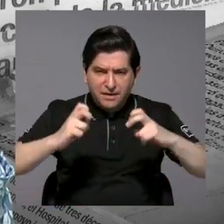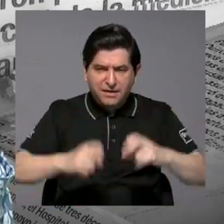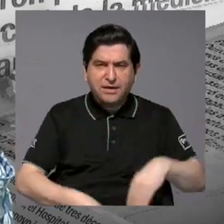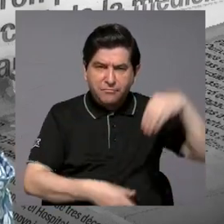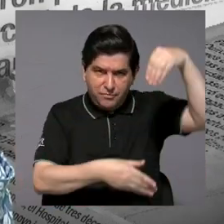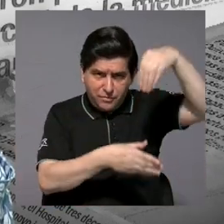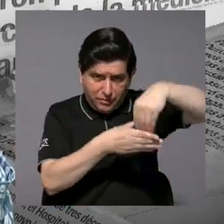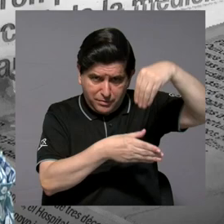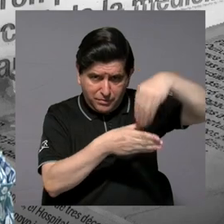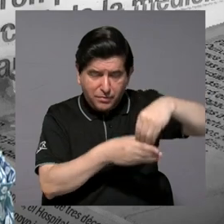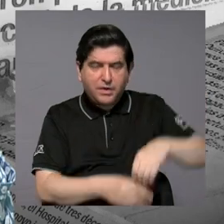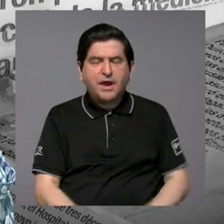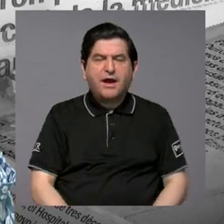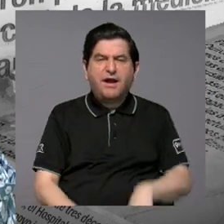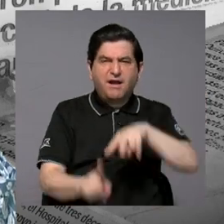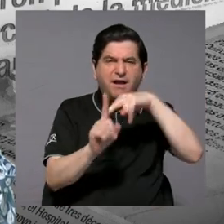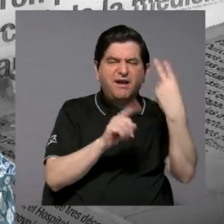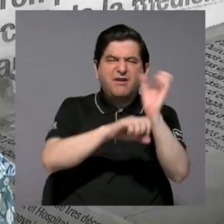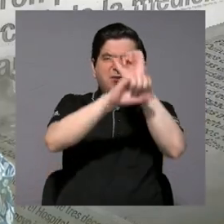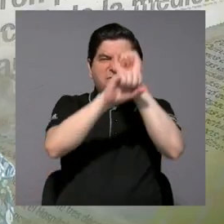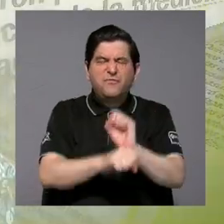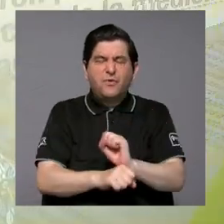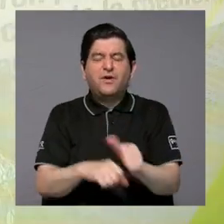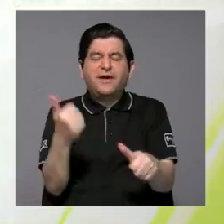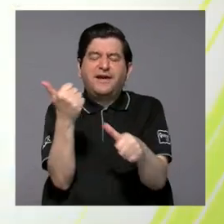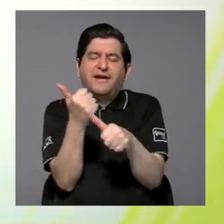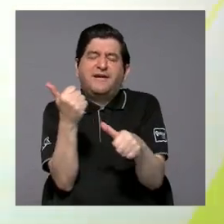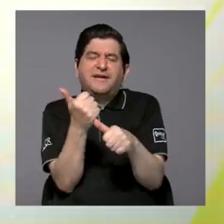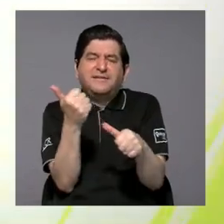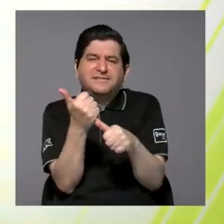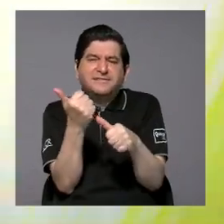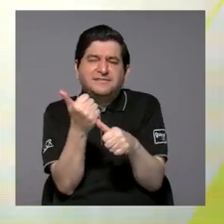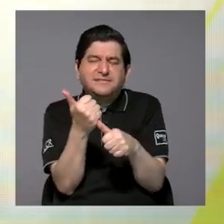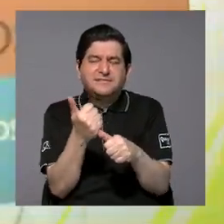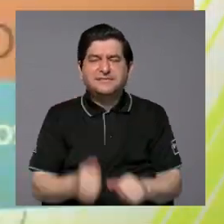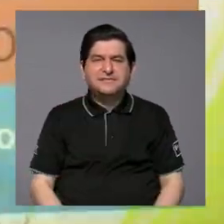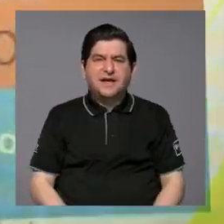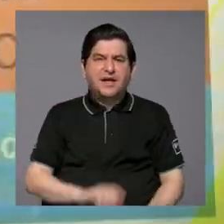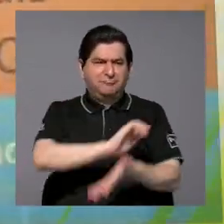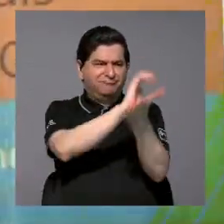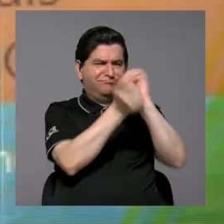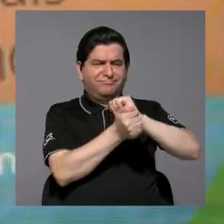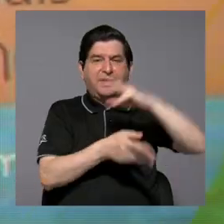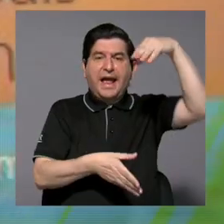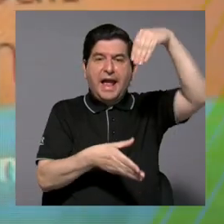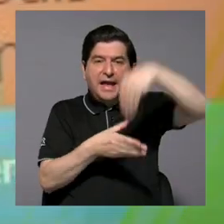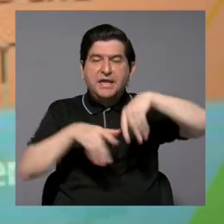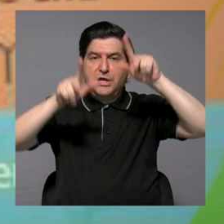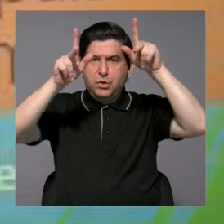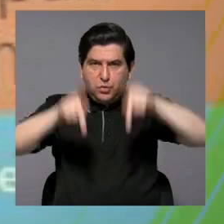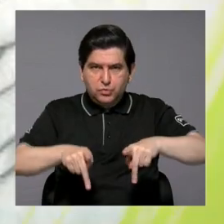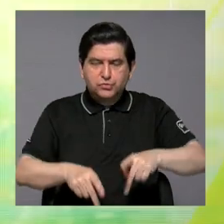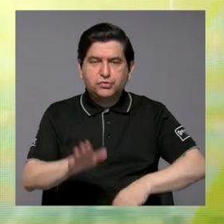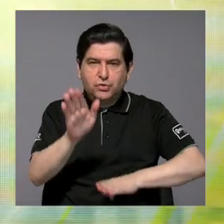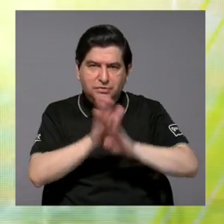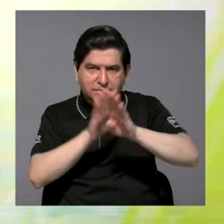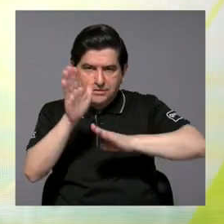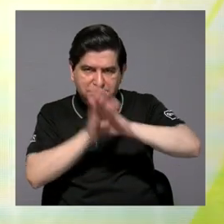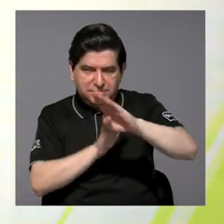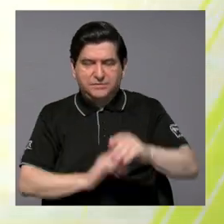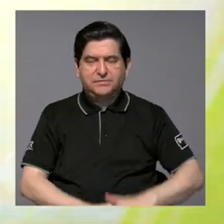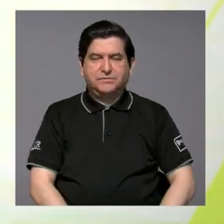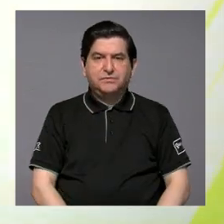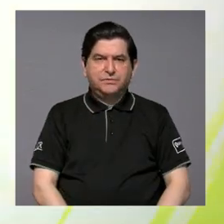abarcaban, decía que el enfoque tradicional de asistencialismo debe ir hacia la inclusión de las personas en el desarrollo.